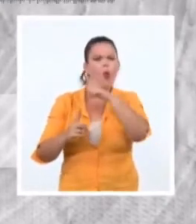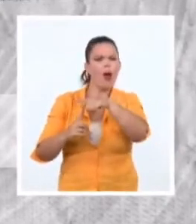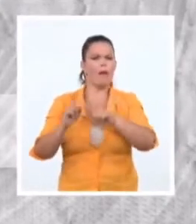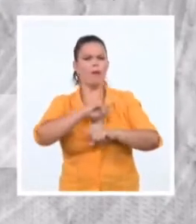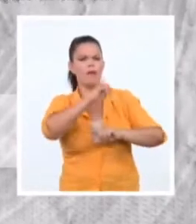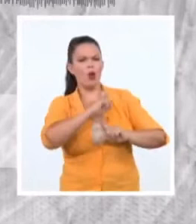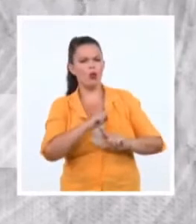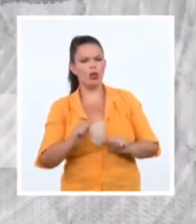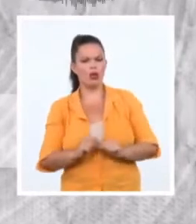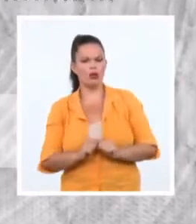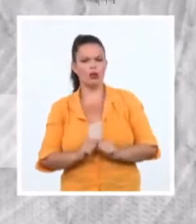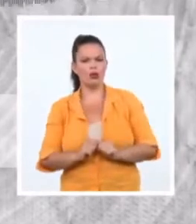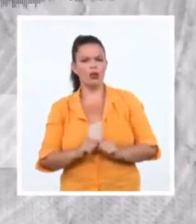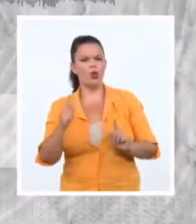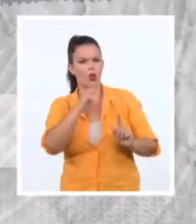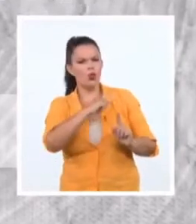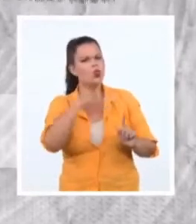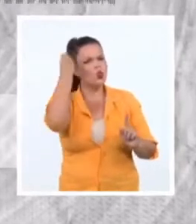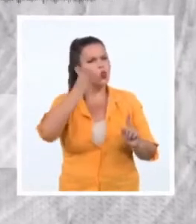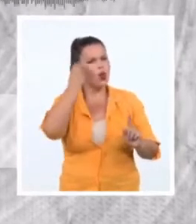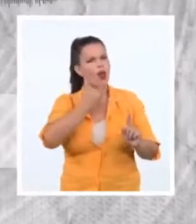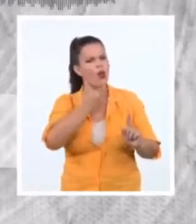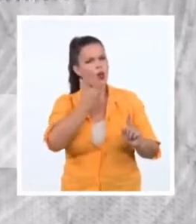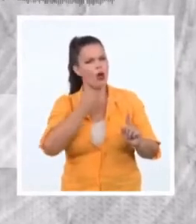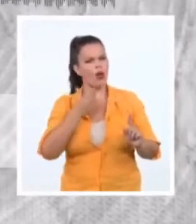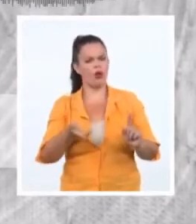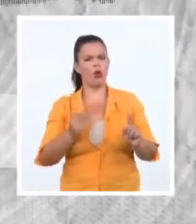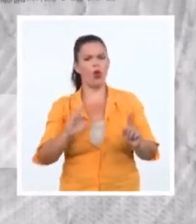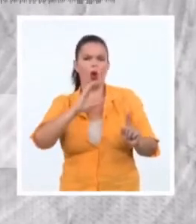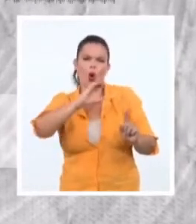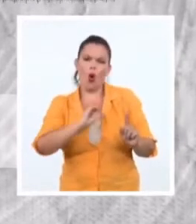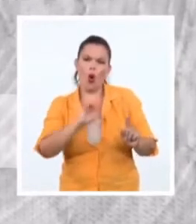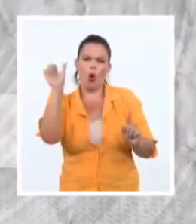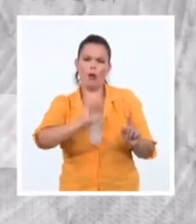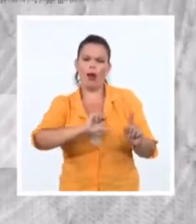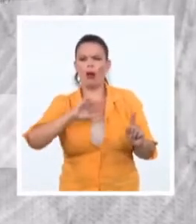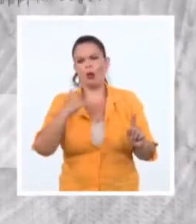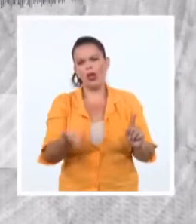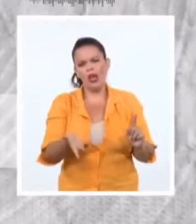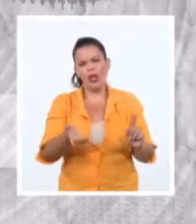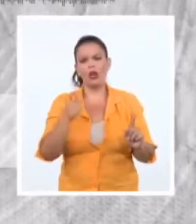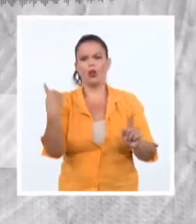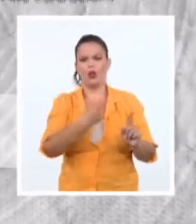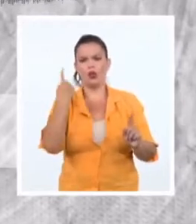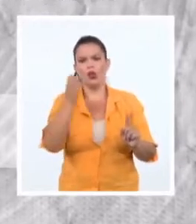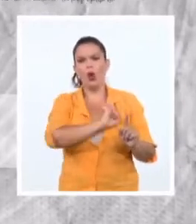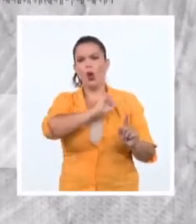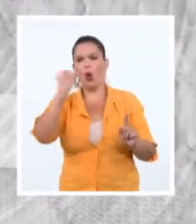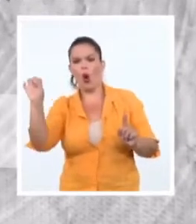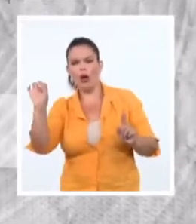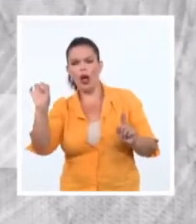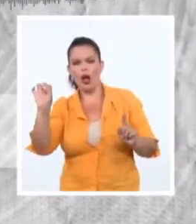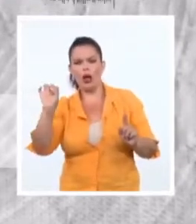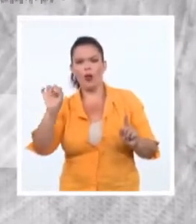¿Tú crees que es fructífero? ¿O sería contraproducente si lográramos ir frente a las